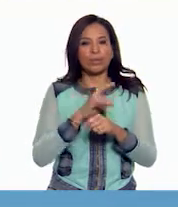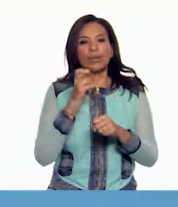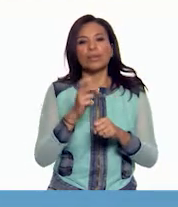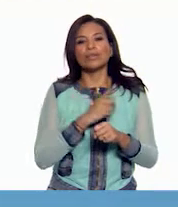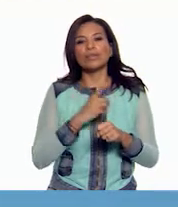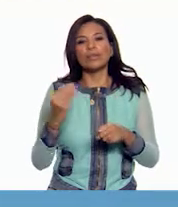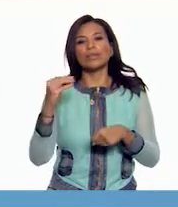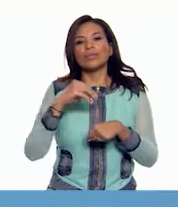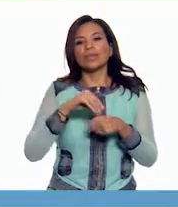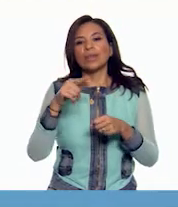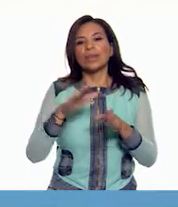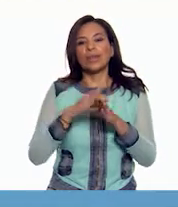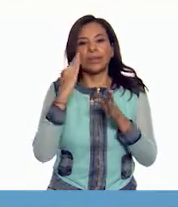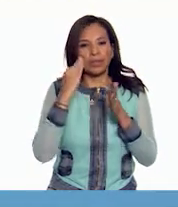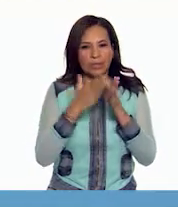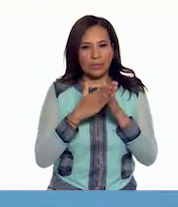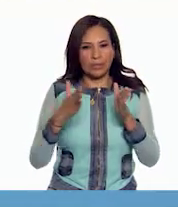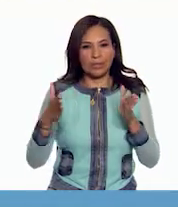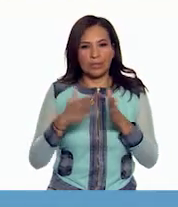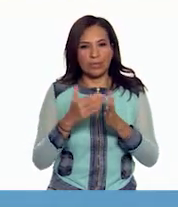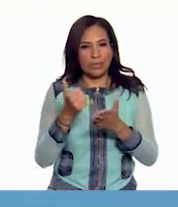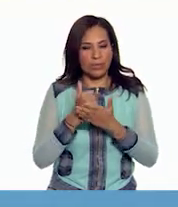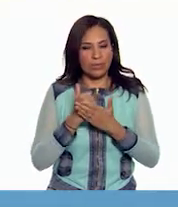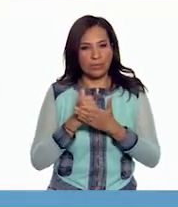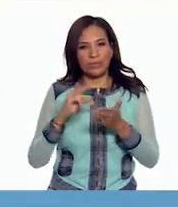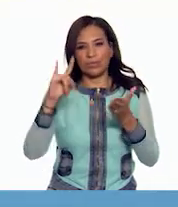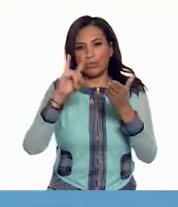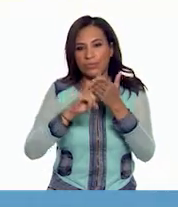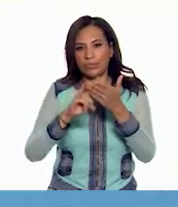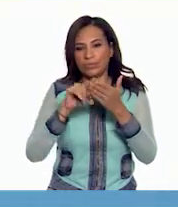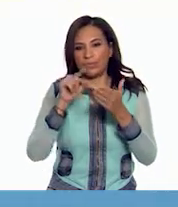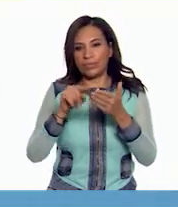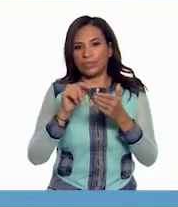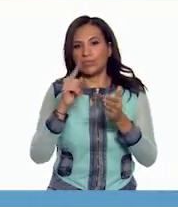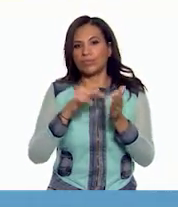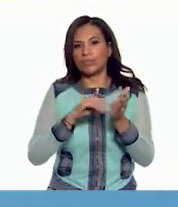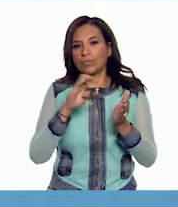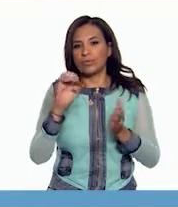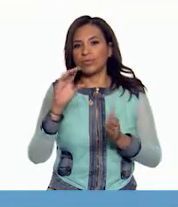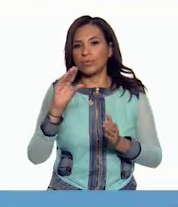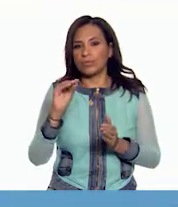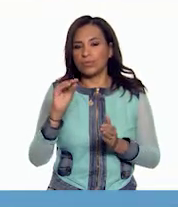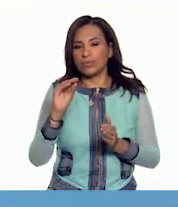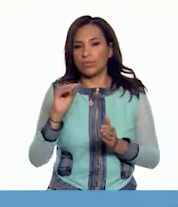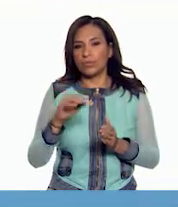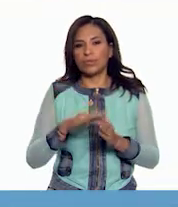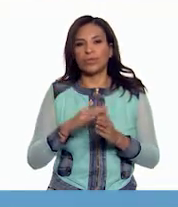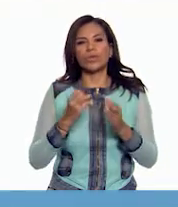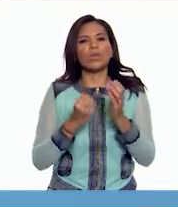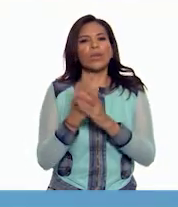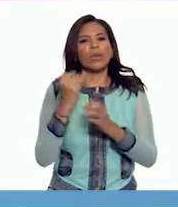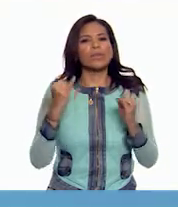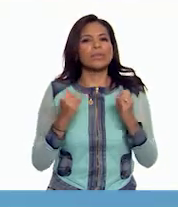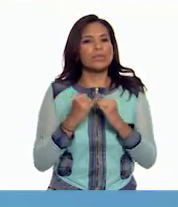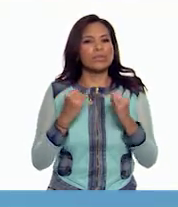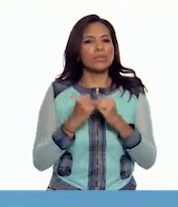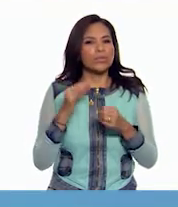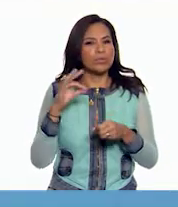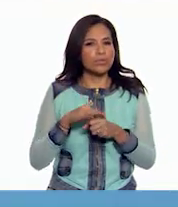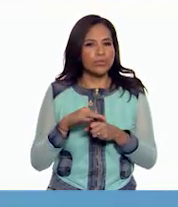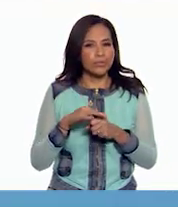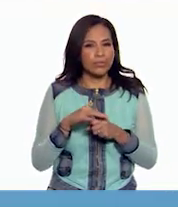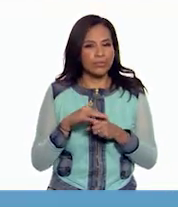debemos agregarlo a nuestra línea del tiempo. ¿Me ayudas pegando el letrero de 1990 se funda un nuevo instituto electoral, Jenny?